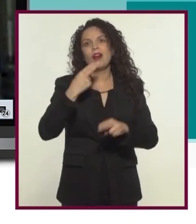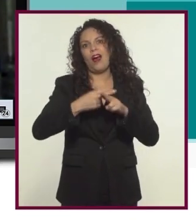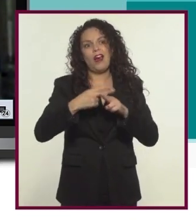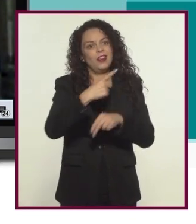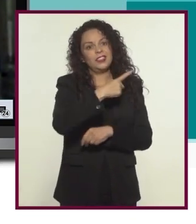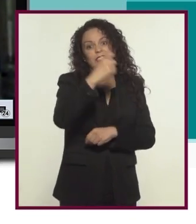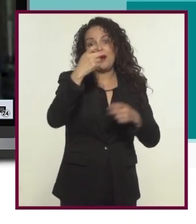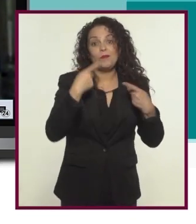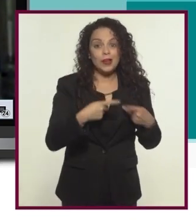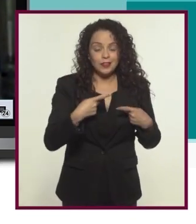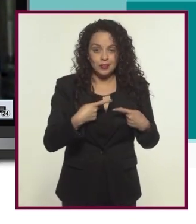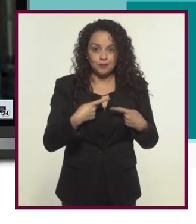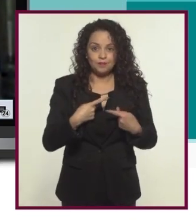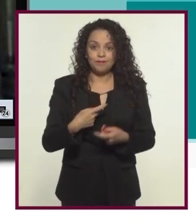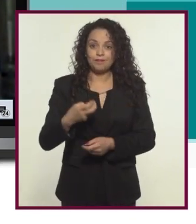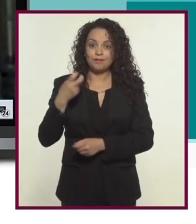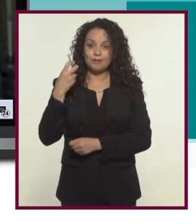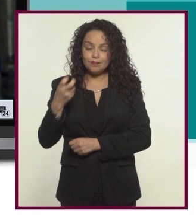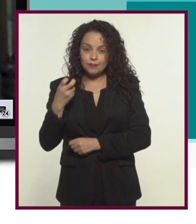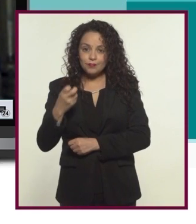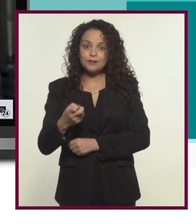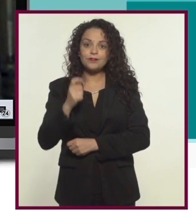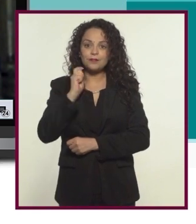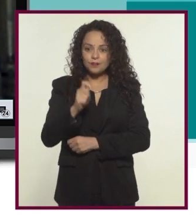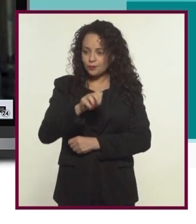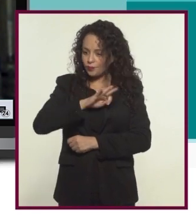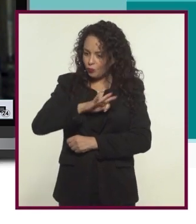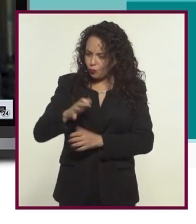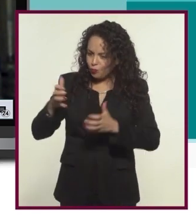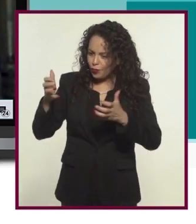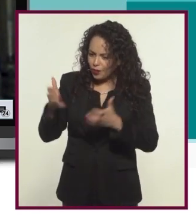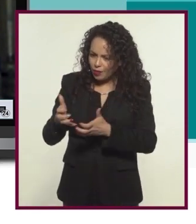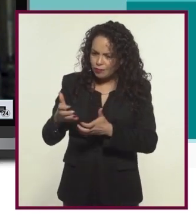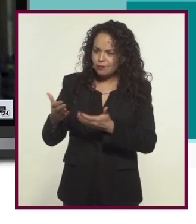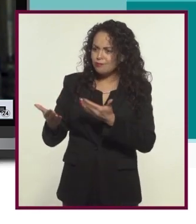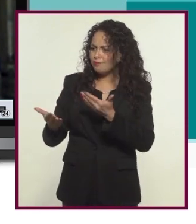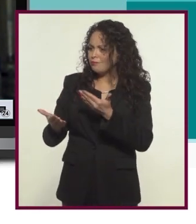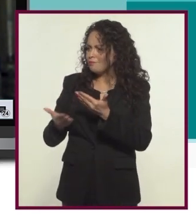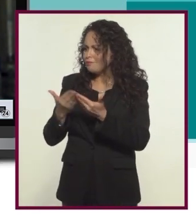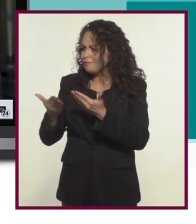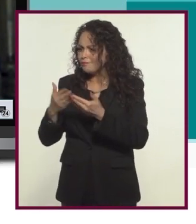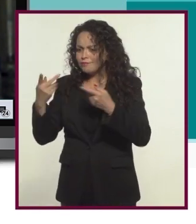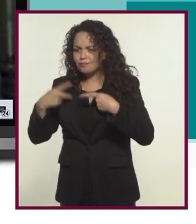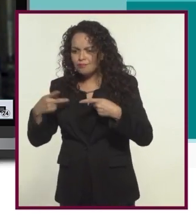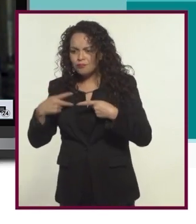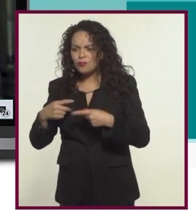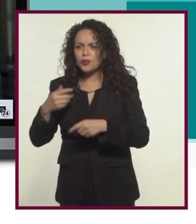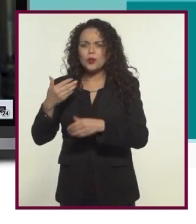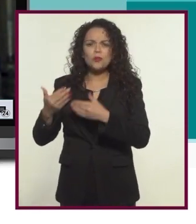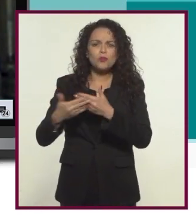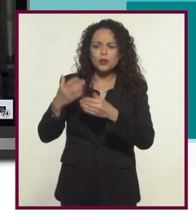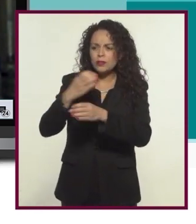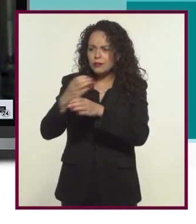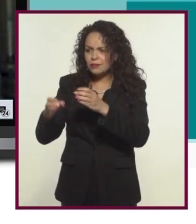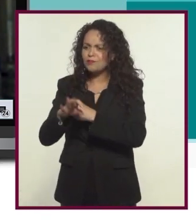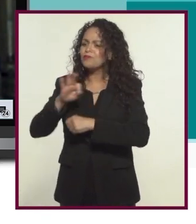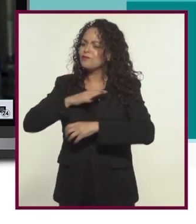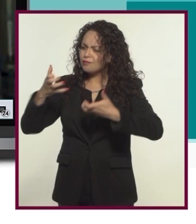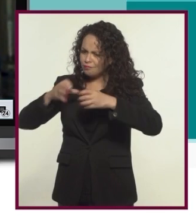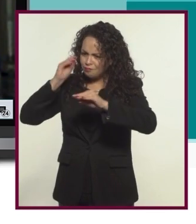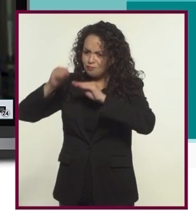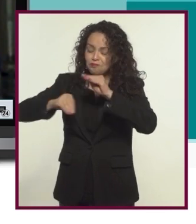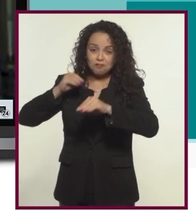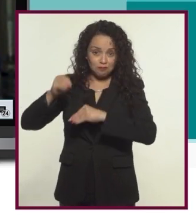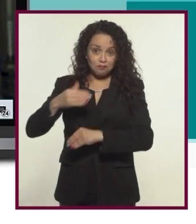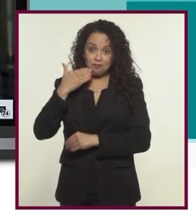esta intimidad que puedes construir con tan pocas personas o